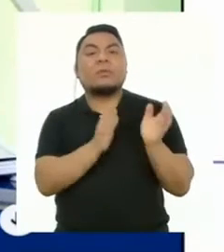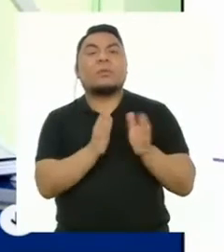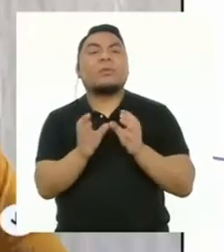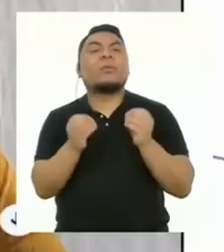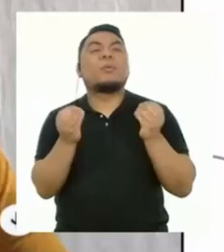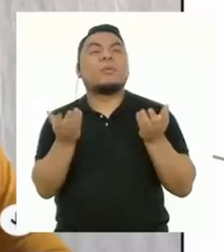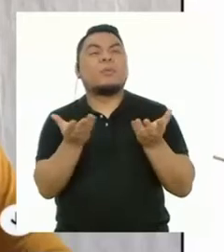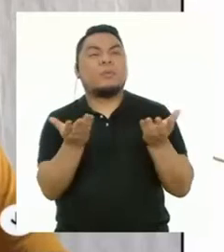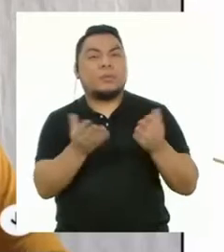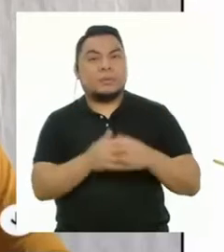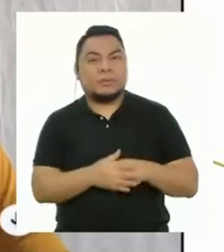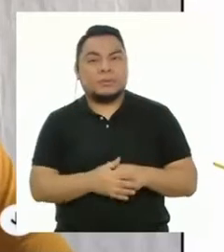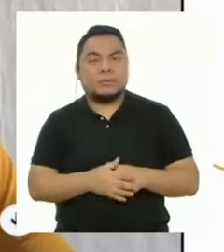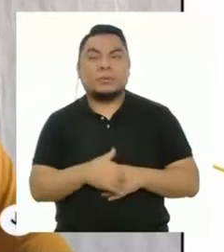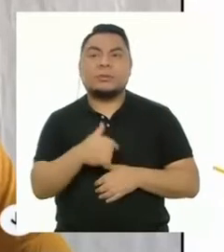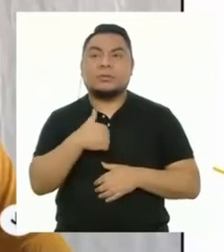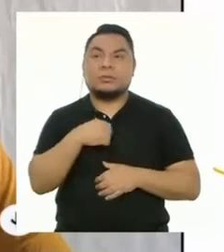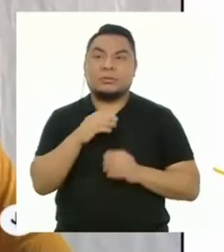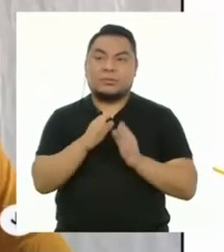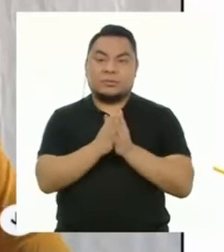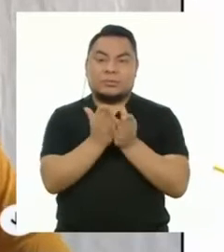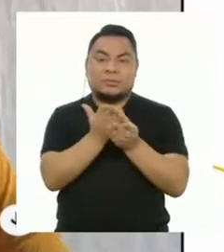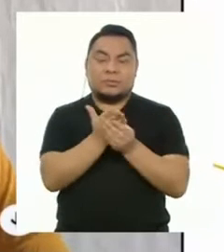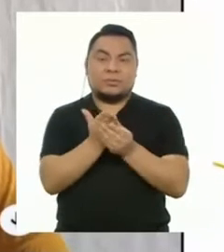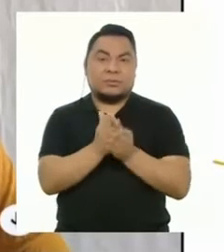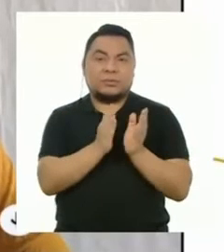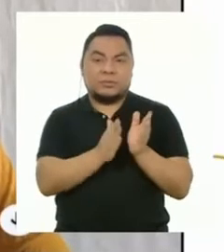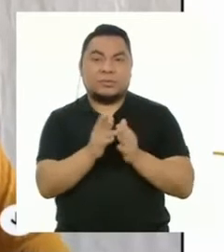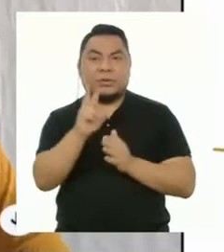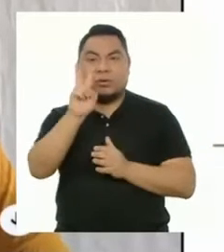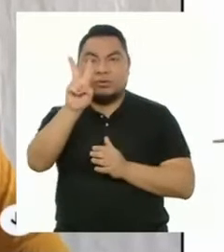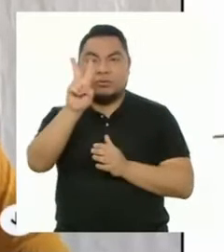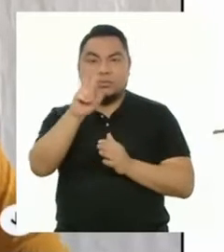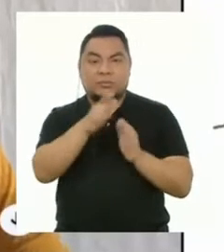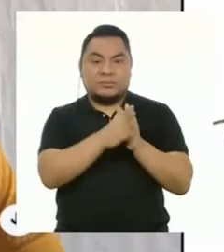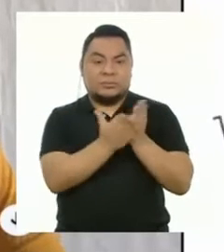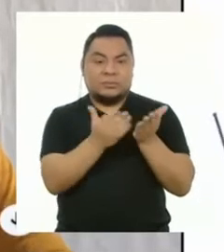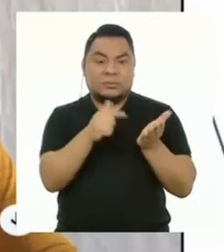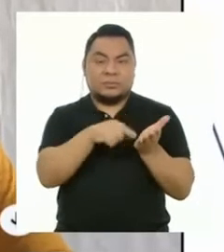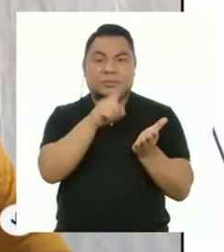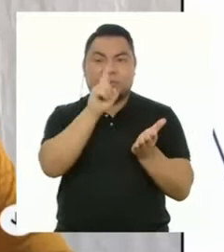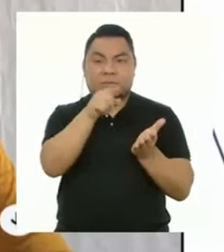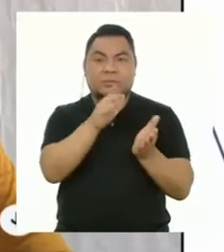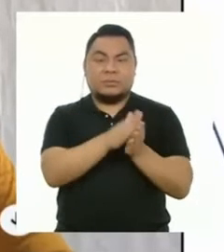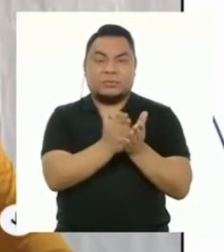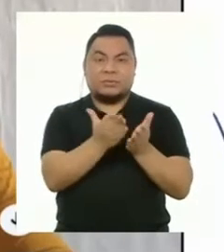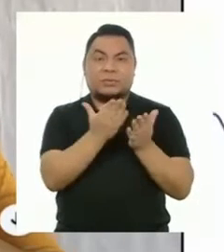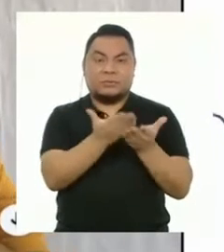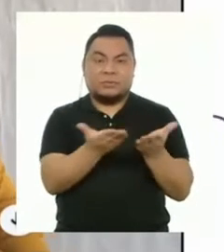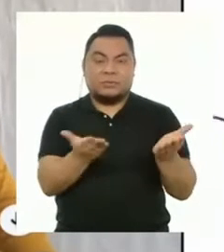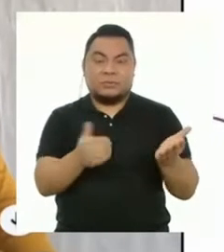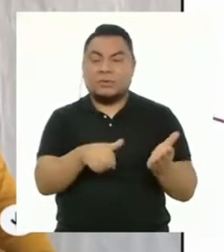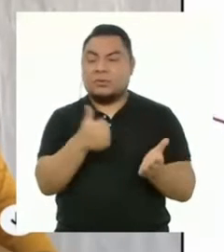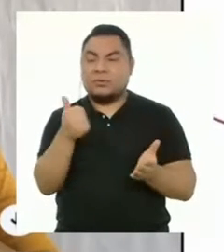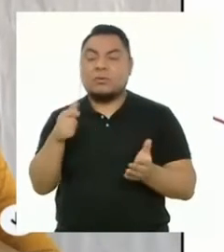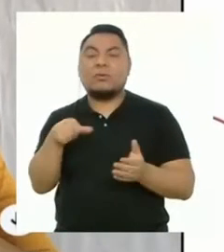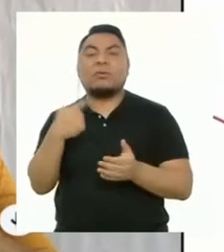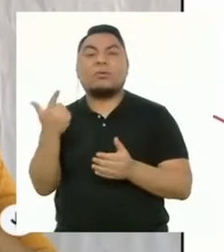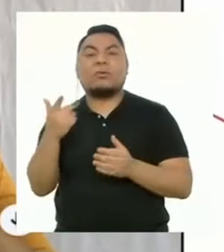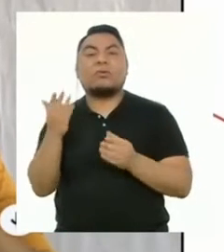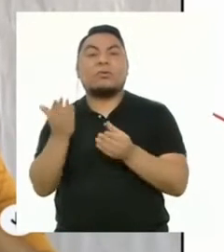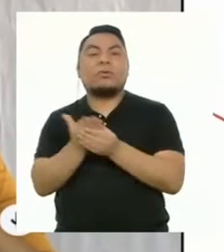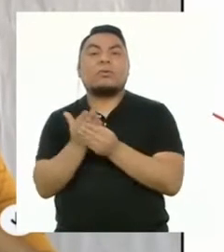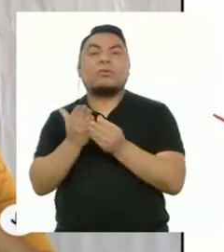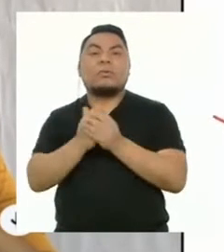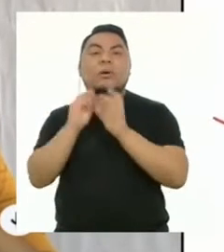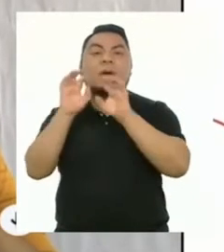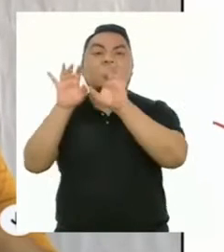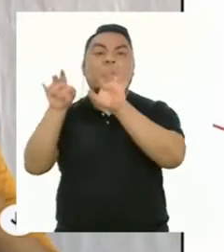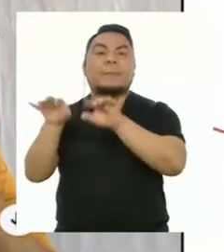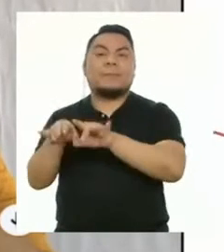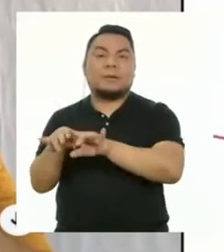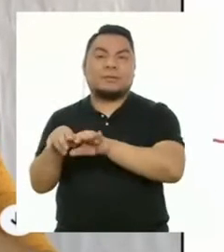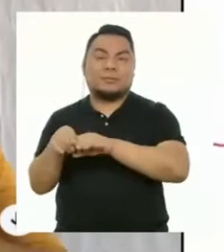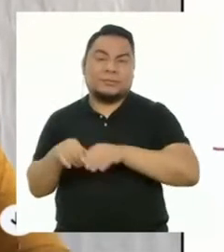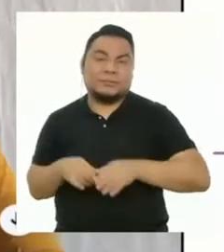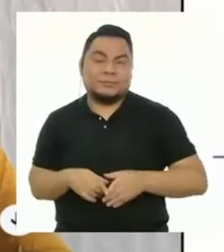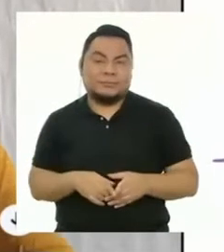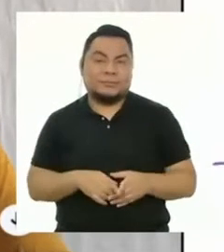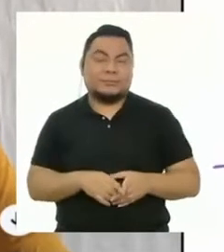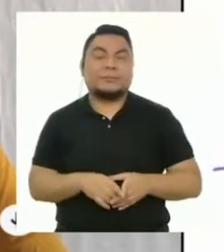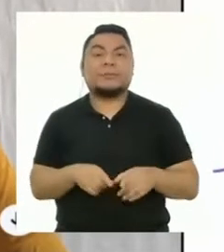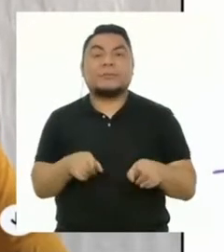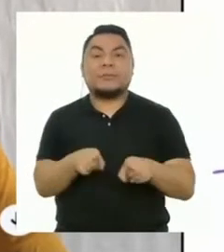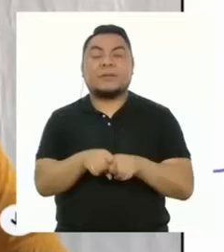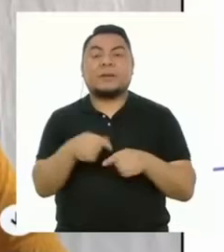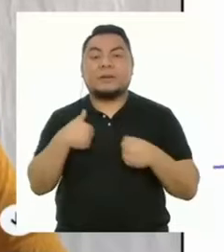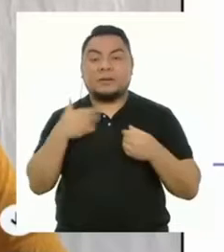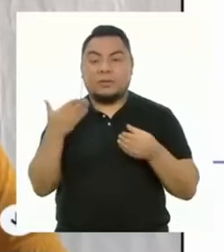tienen organizados? Los tengo organizados en dos portafolios, uno, que es el físico, y el otro, que es uno virtual. También